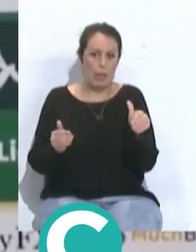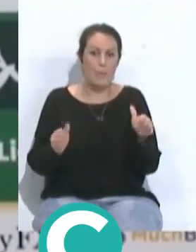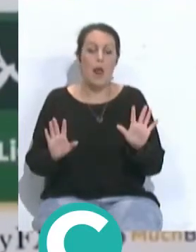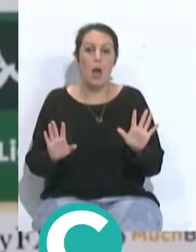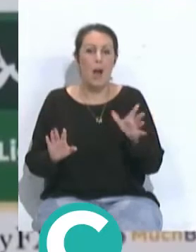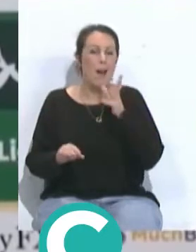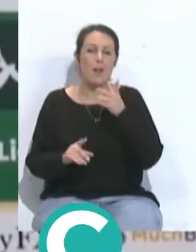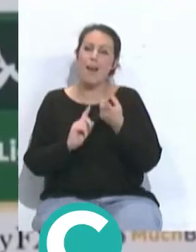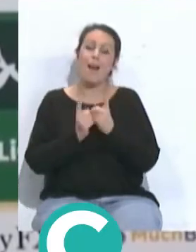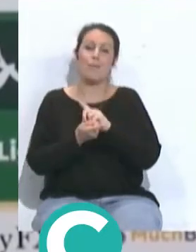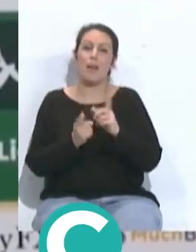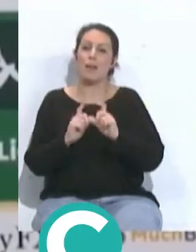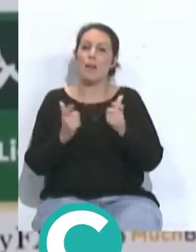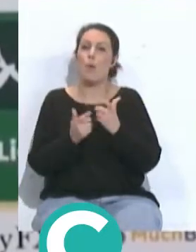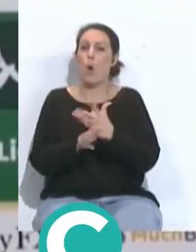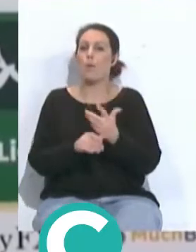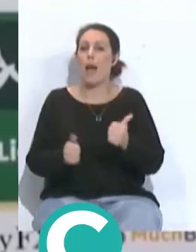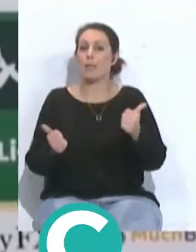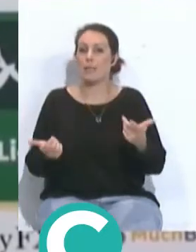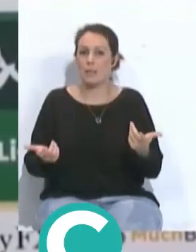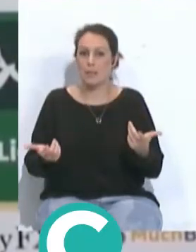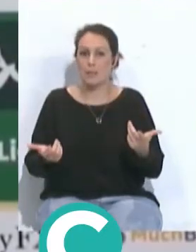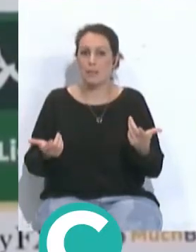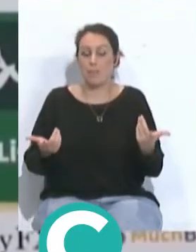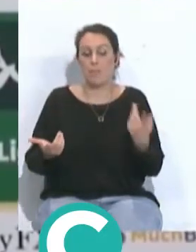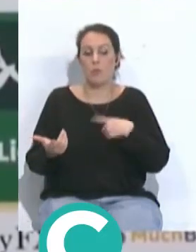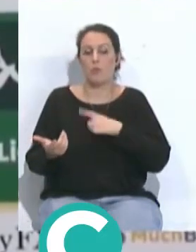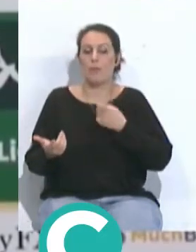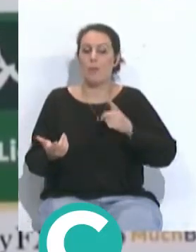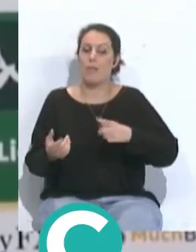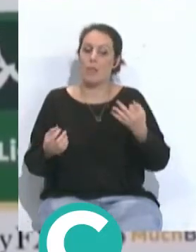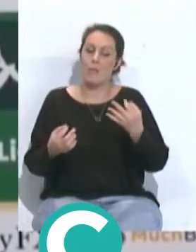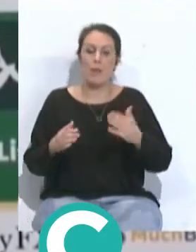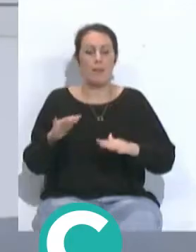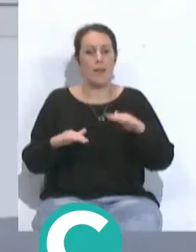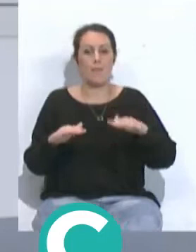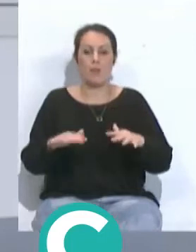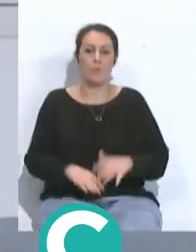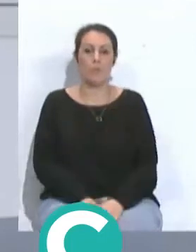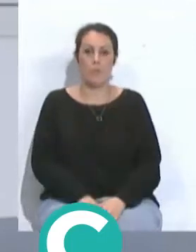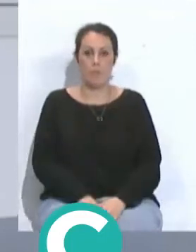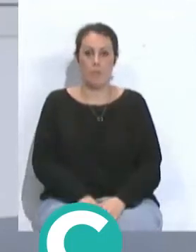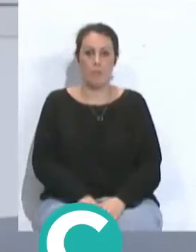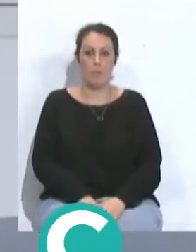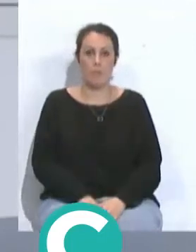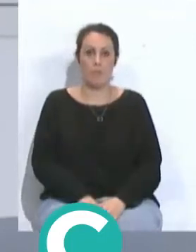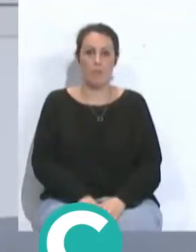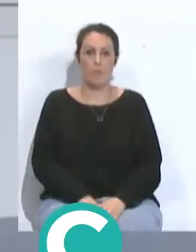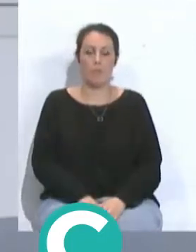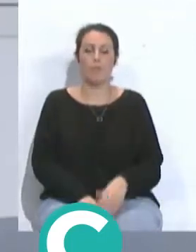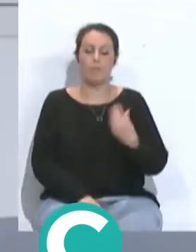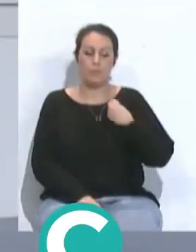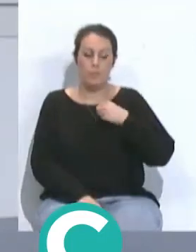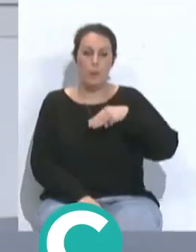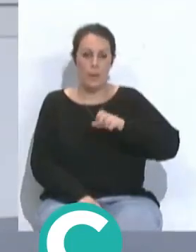ahora cambia el equipo está jugando más entonces tenemos solo también saber equilibrar más bueno Manuel